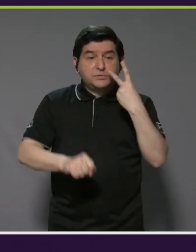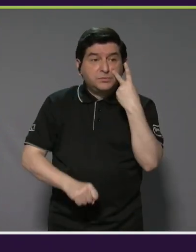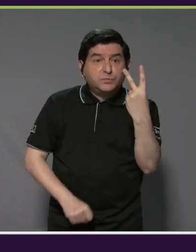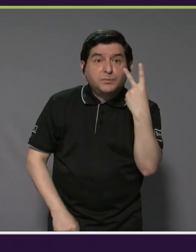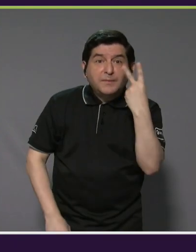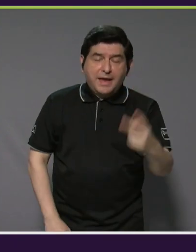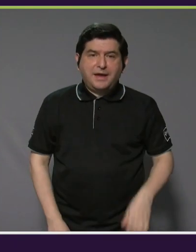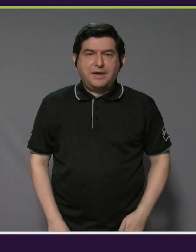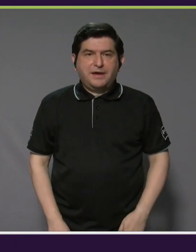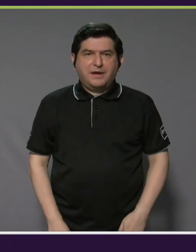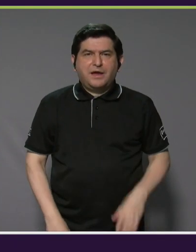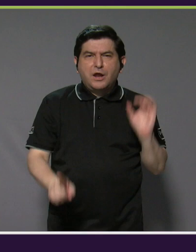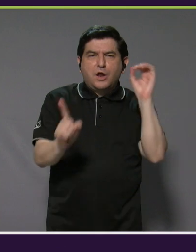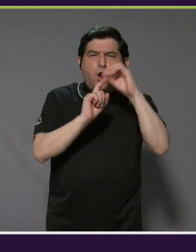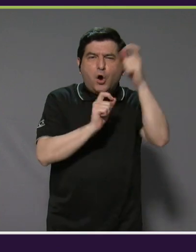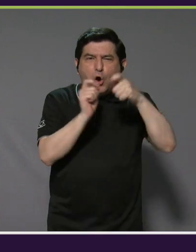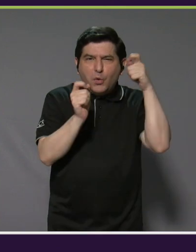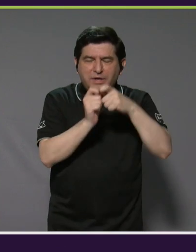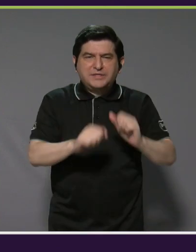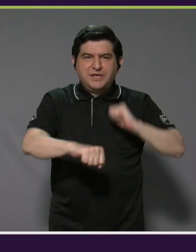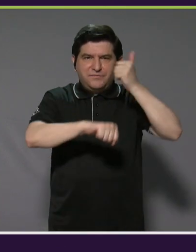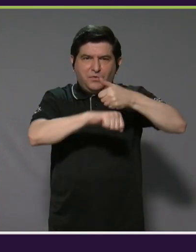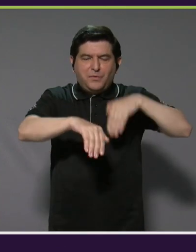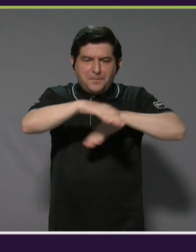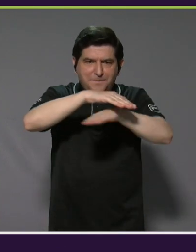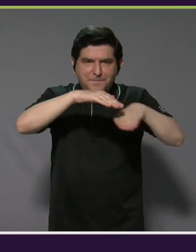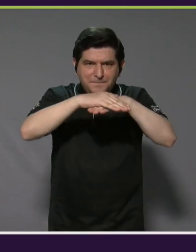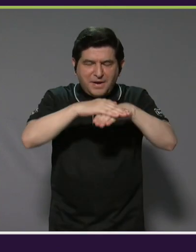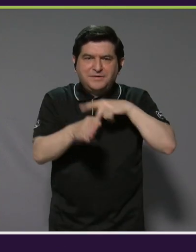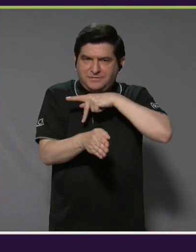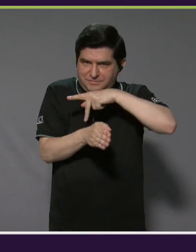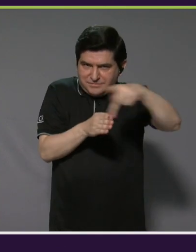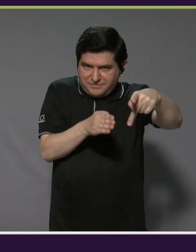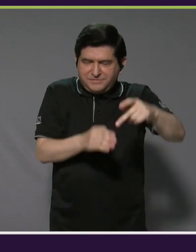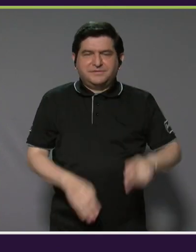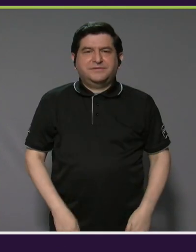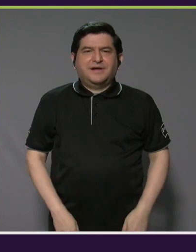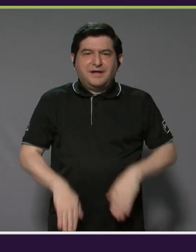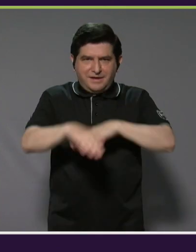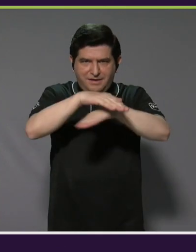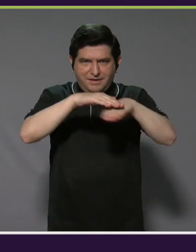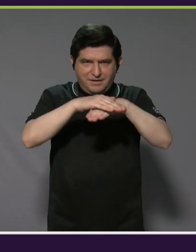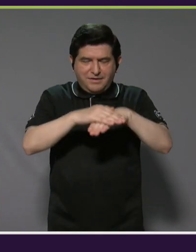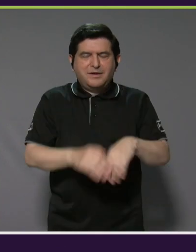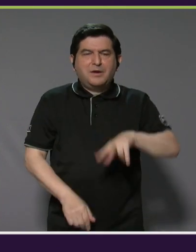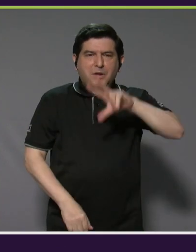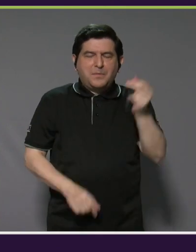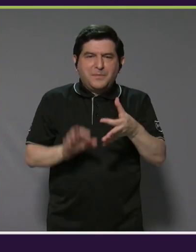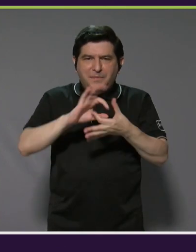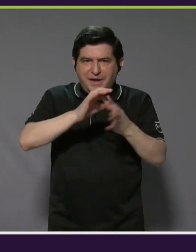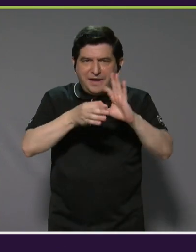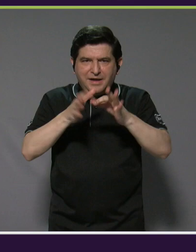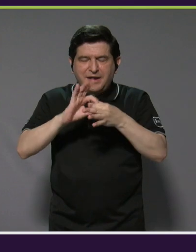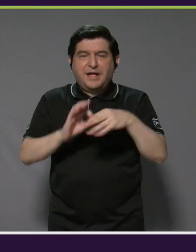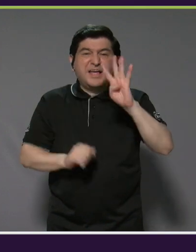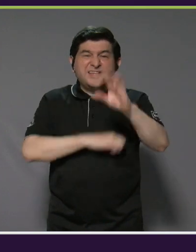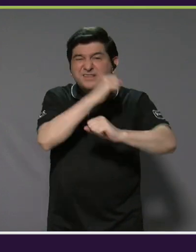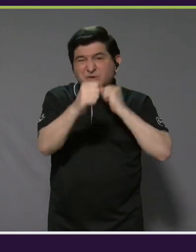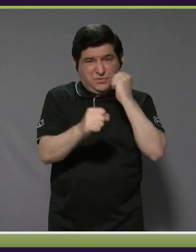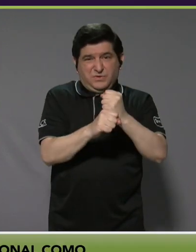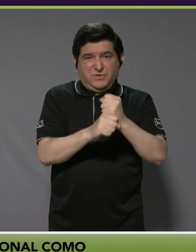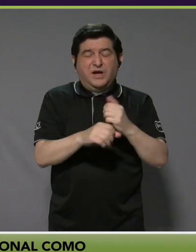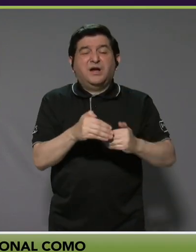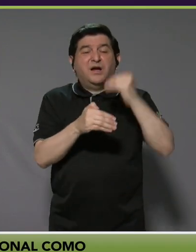esto. Mi objetivo en específico es crear una plataforma profesional. La plataforma de los paralímpicos sucede cada cuatro años.